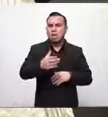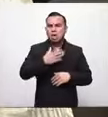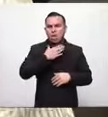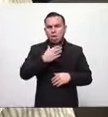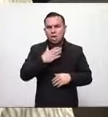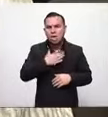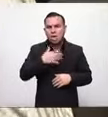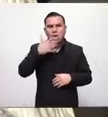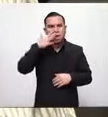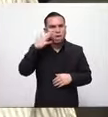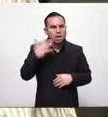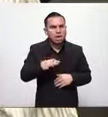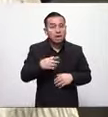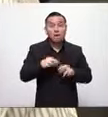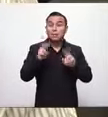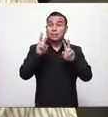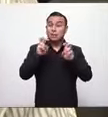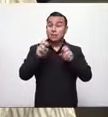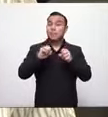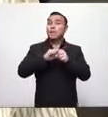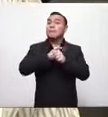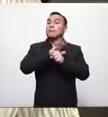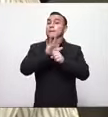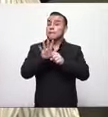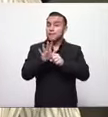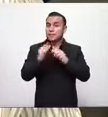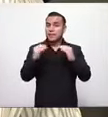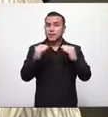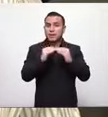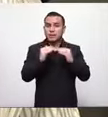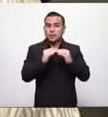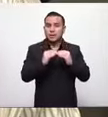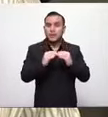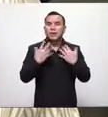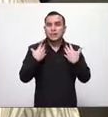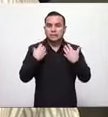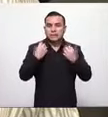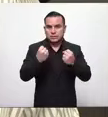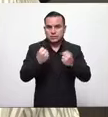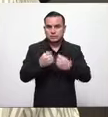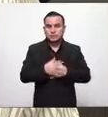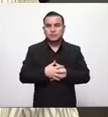complejo que el tema de la pandemia y el tema propiamente de la salud